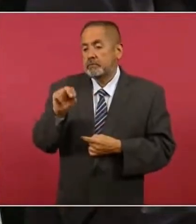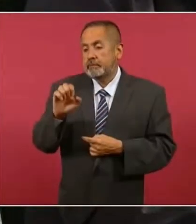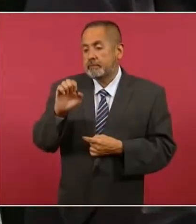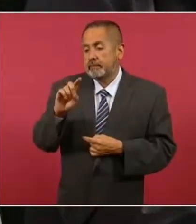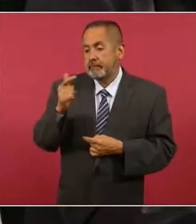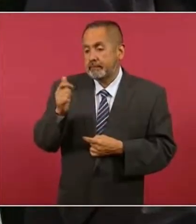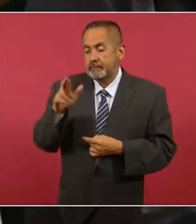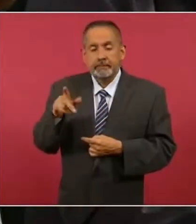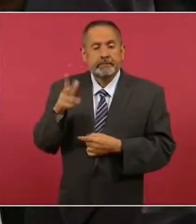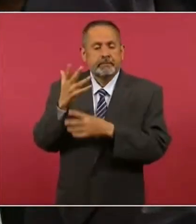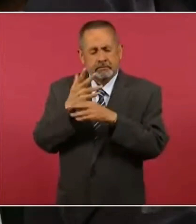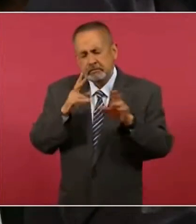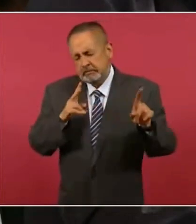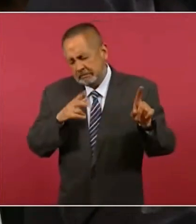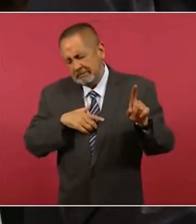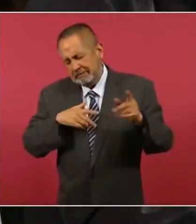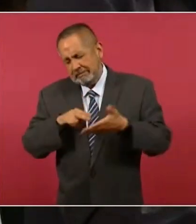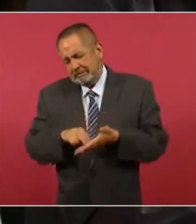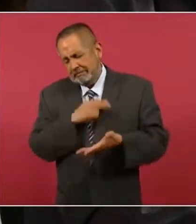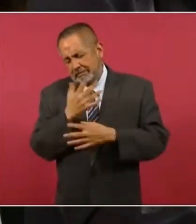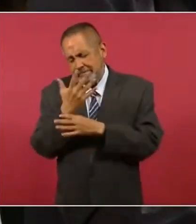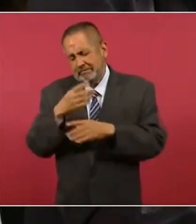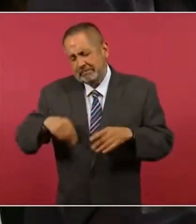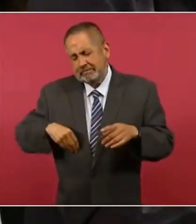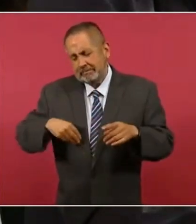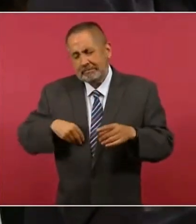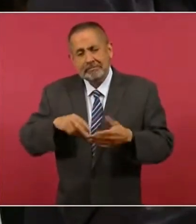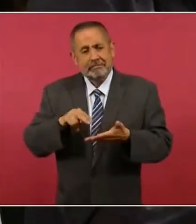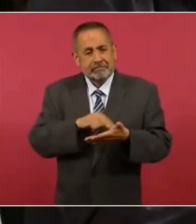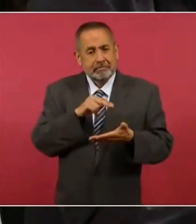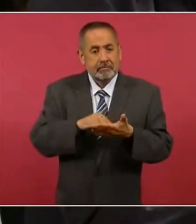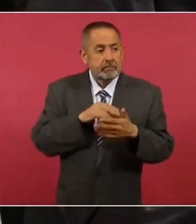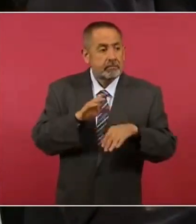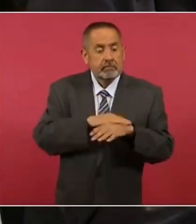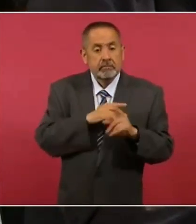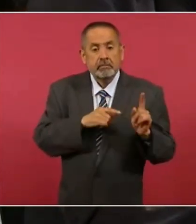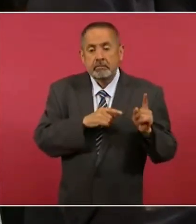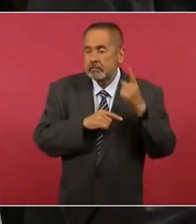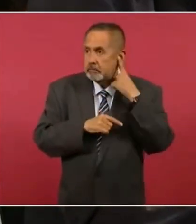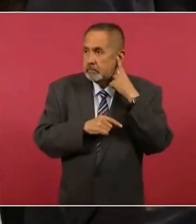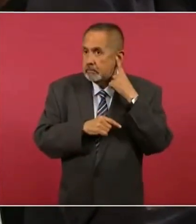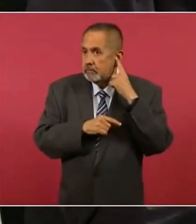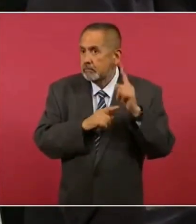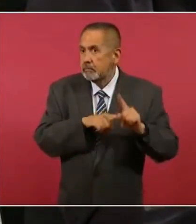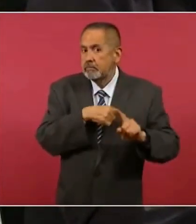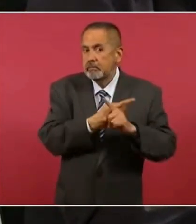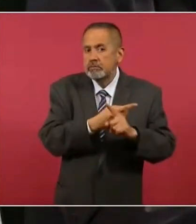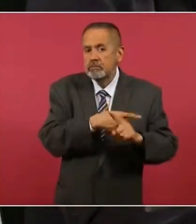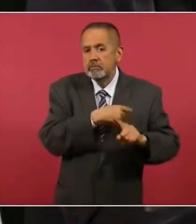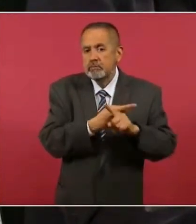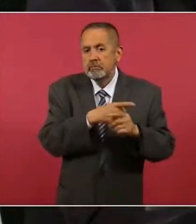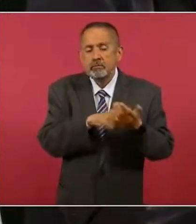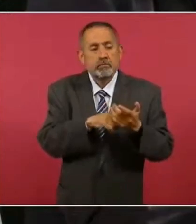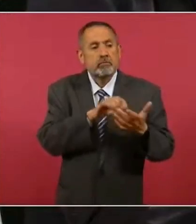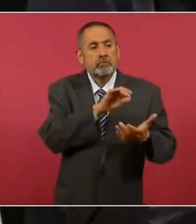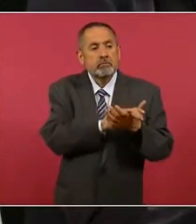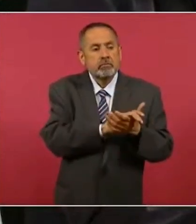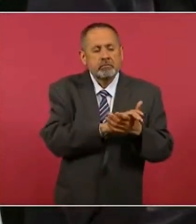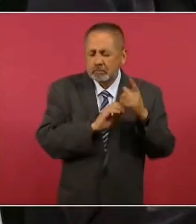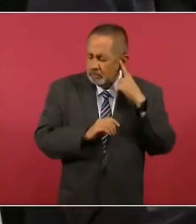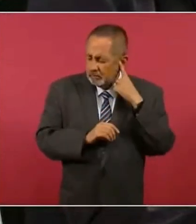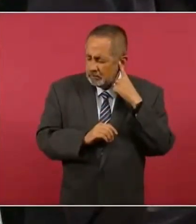González, quien firmó su culpabilidad escuchando la violación de la cual era objeto su esposa.